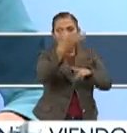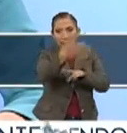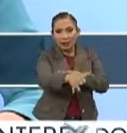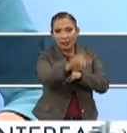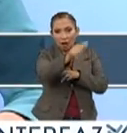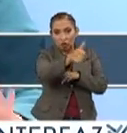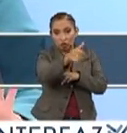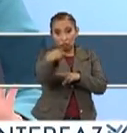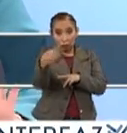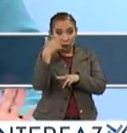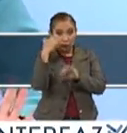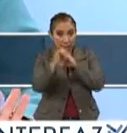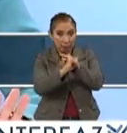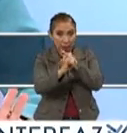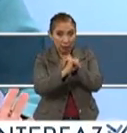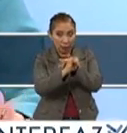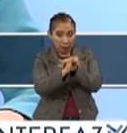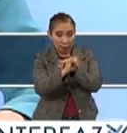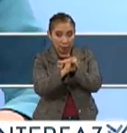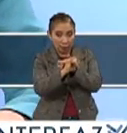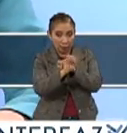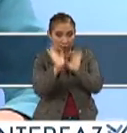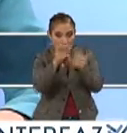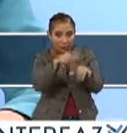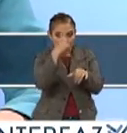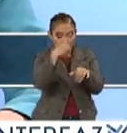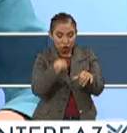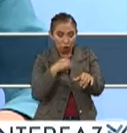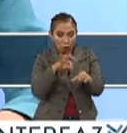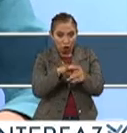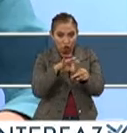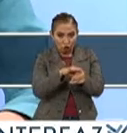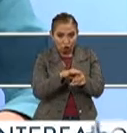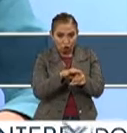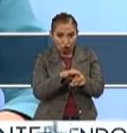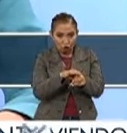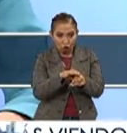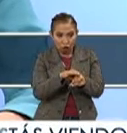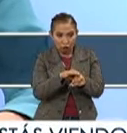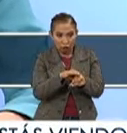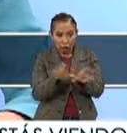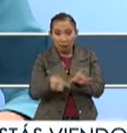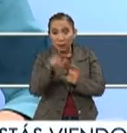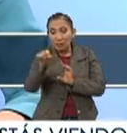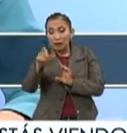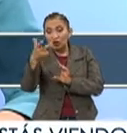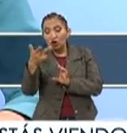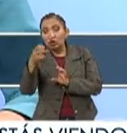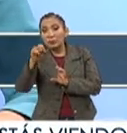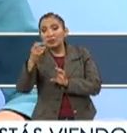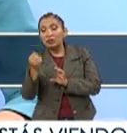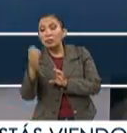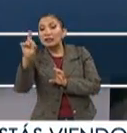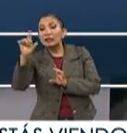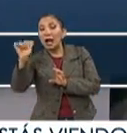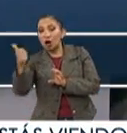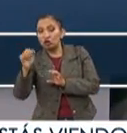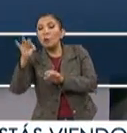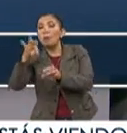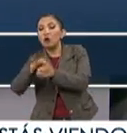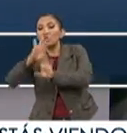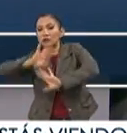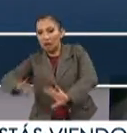agosto. Si quieres hacerlo por internet. Para hacerlo por internet. Votamos por internet el 28, 29 y 30 de agosto.